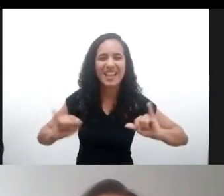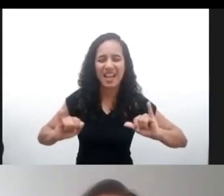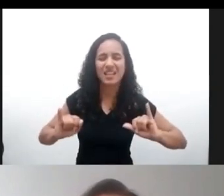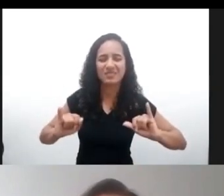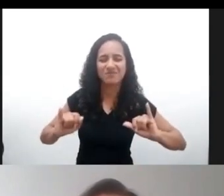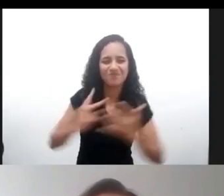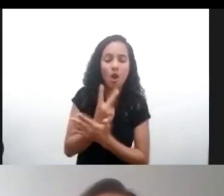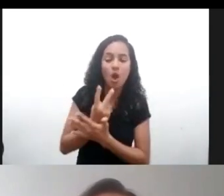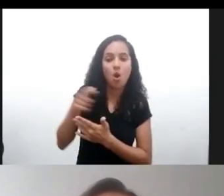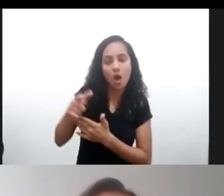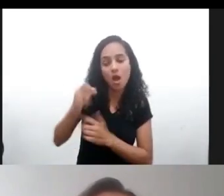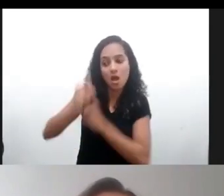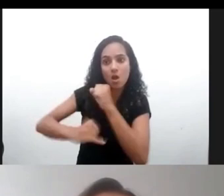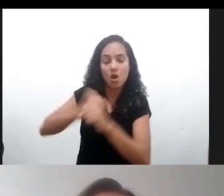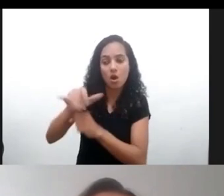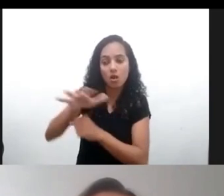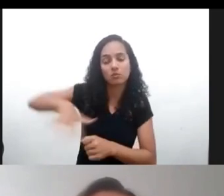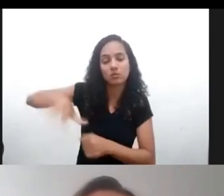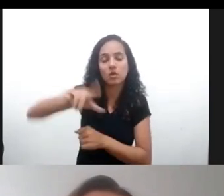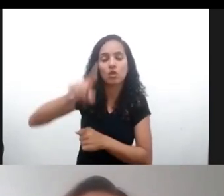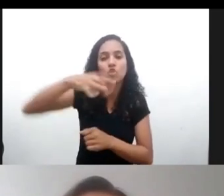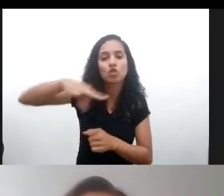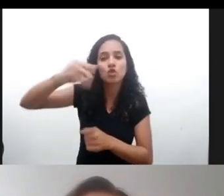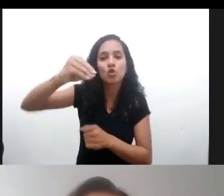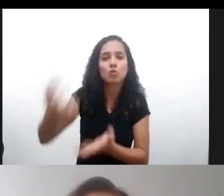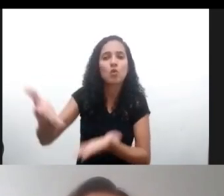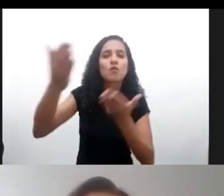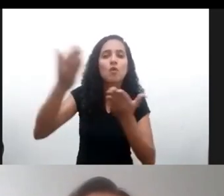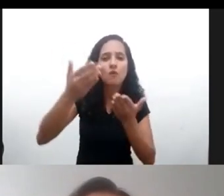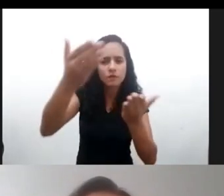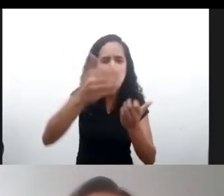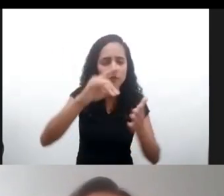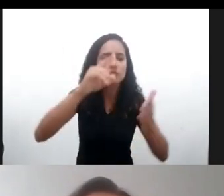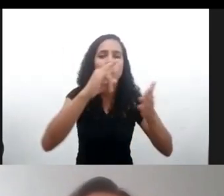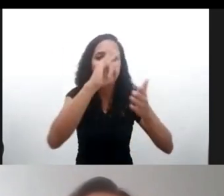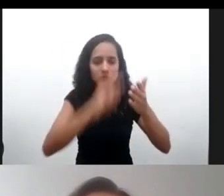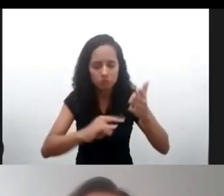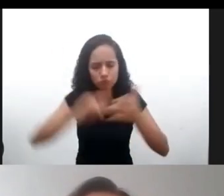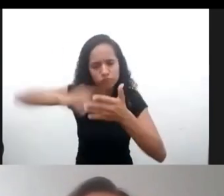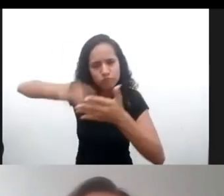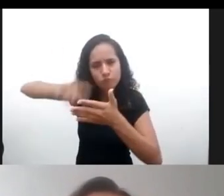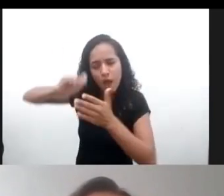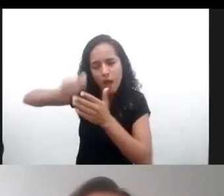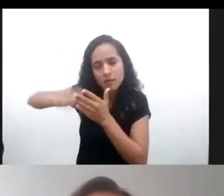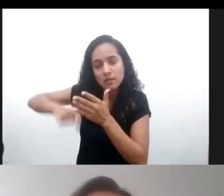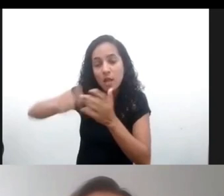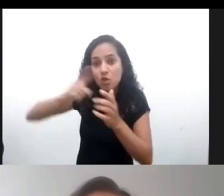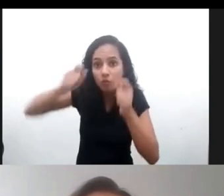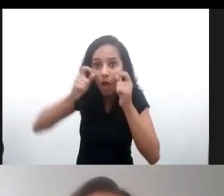comercial y la publicidad infantil en el mundo digital incluso y les invito a